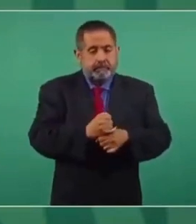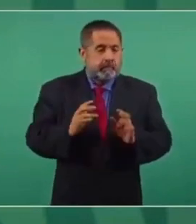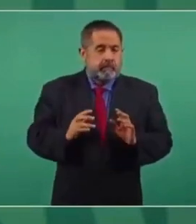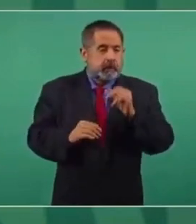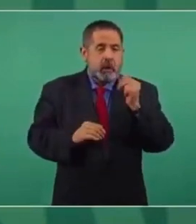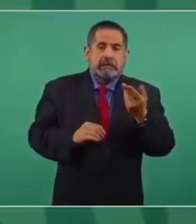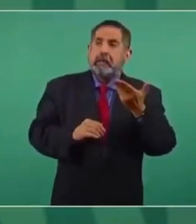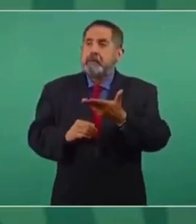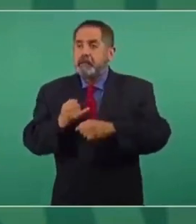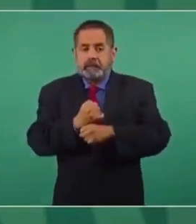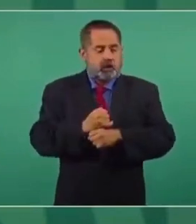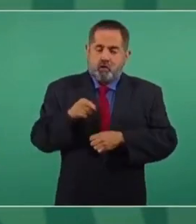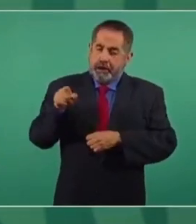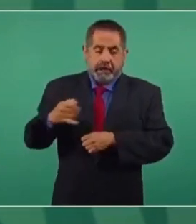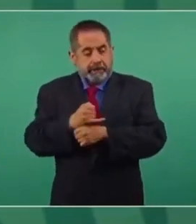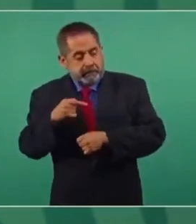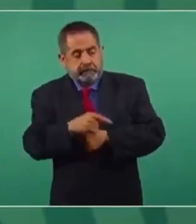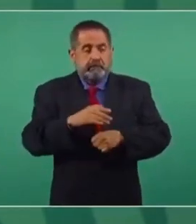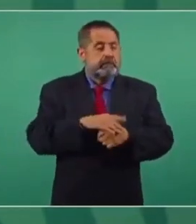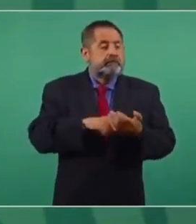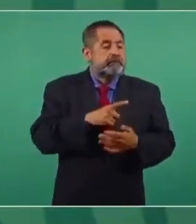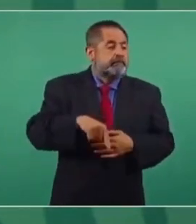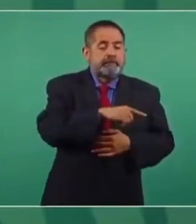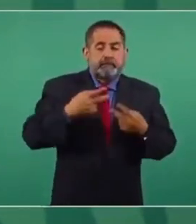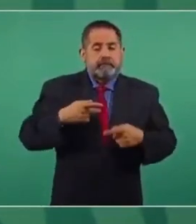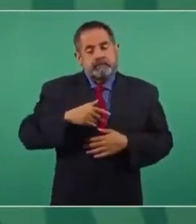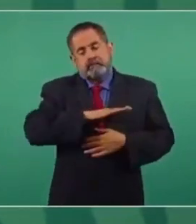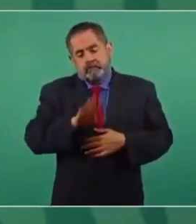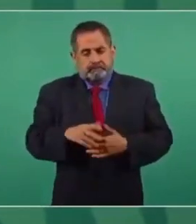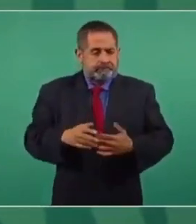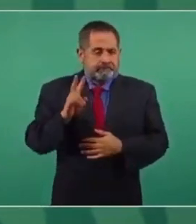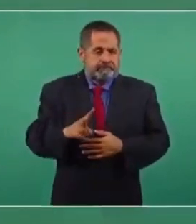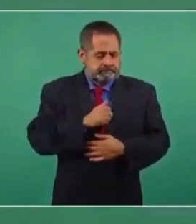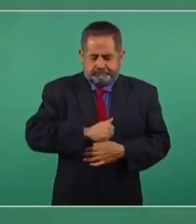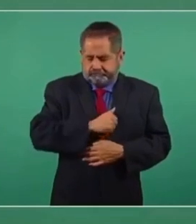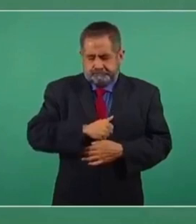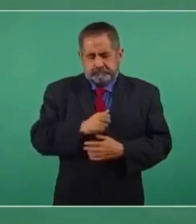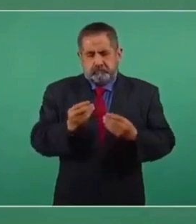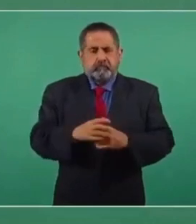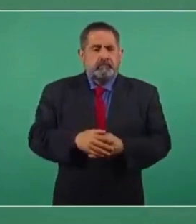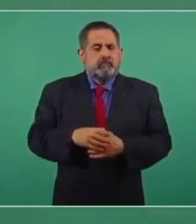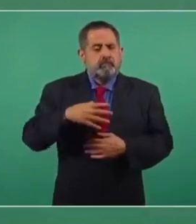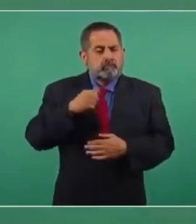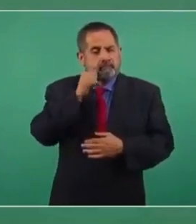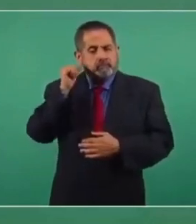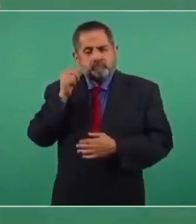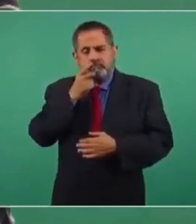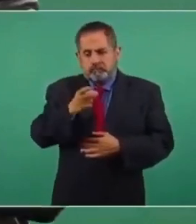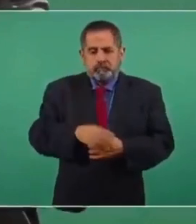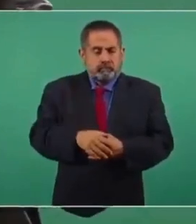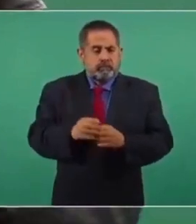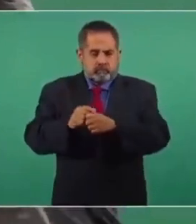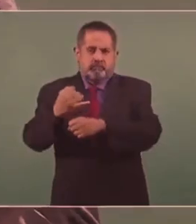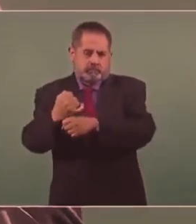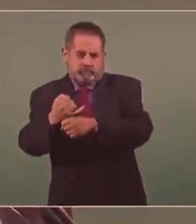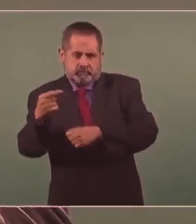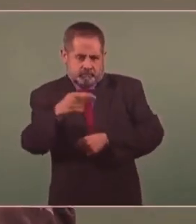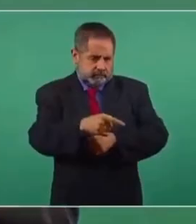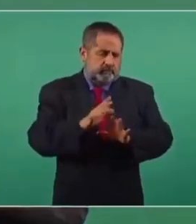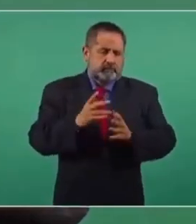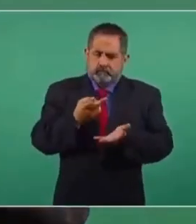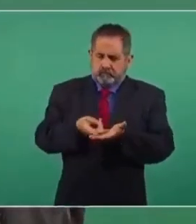perdieron la vida estas personas, lo cual lamentamos mucho. Lo que dije ayer es que en paralelo a esta investigación